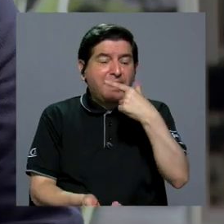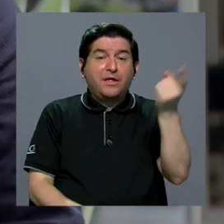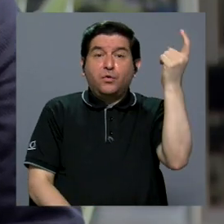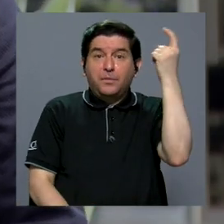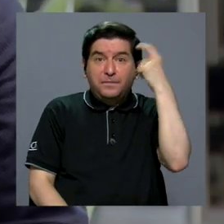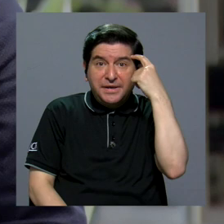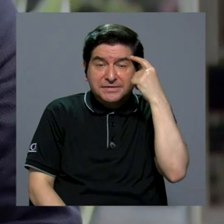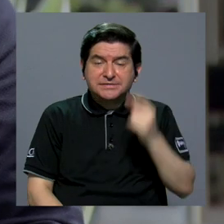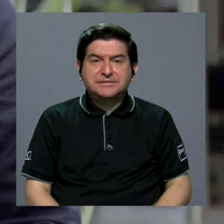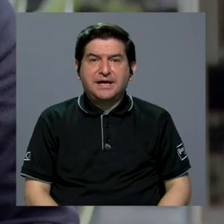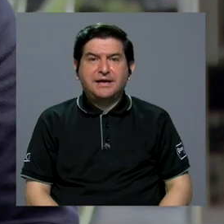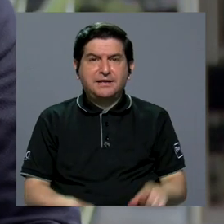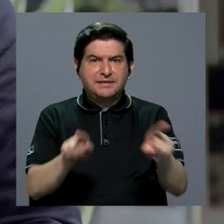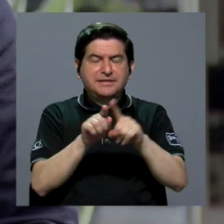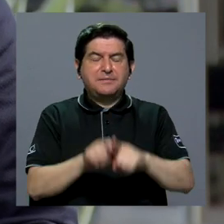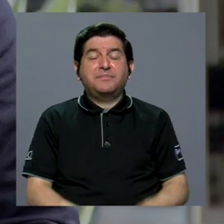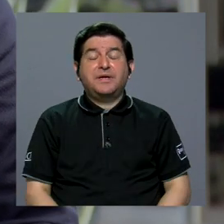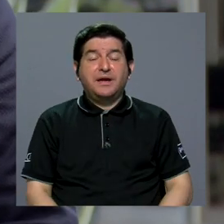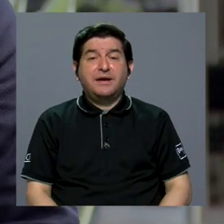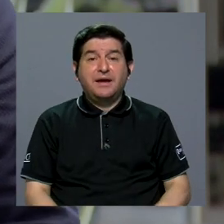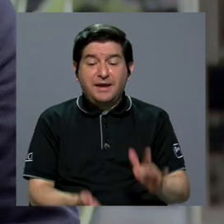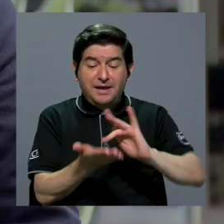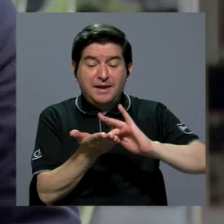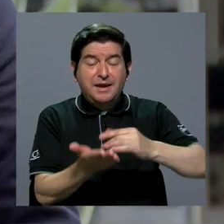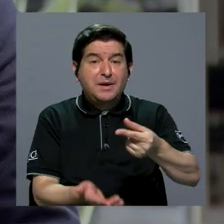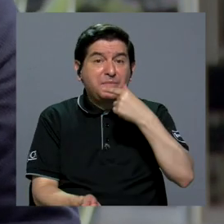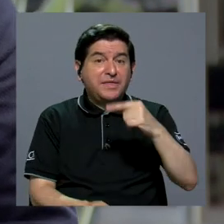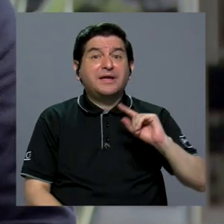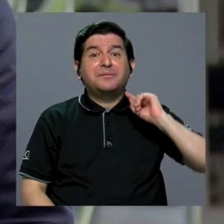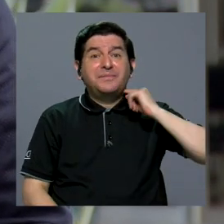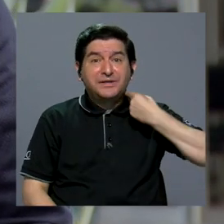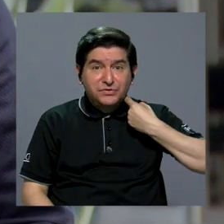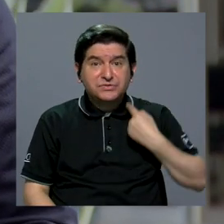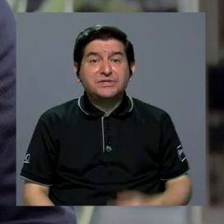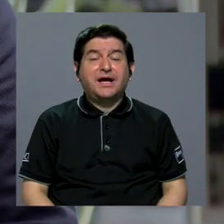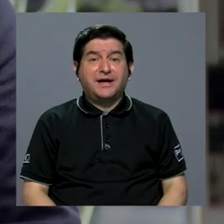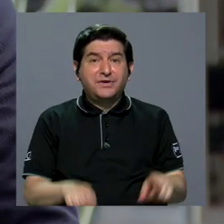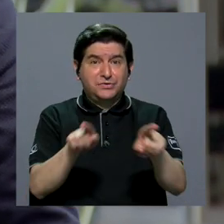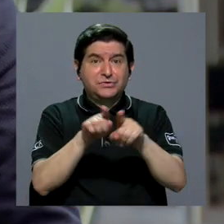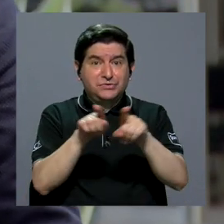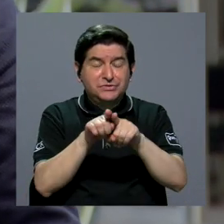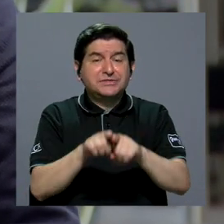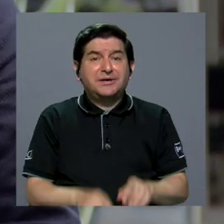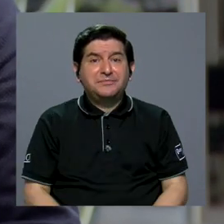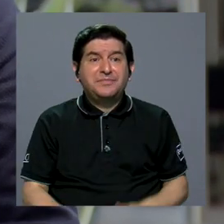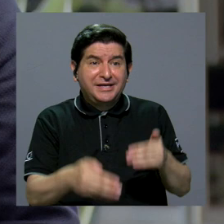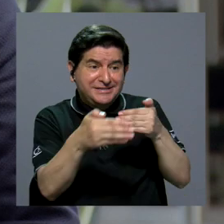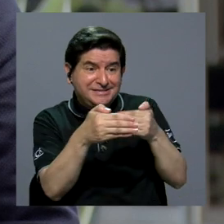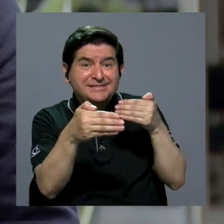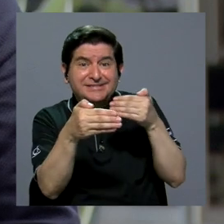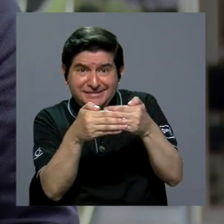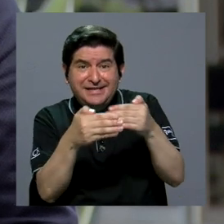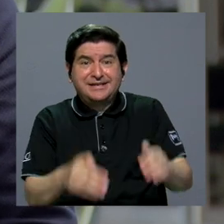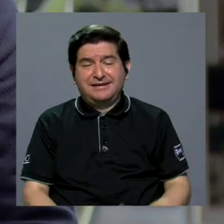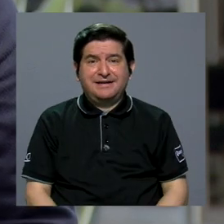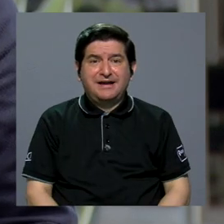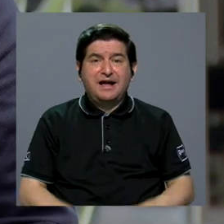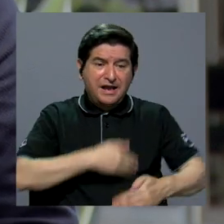en los medicamentos también de alto costo, que están a la vuelta de la esquina en la